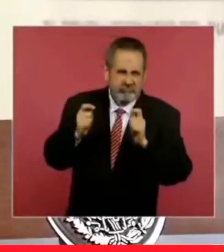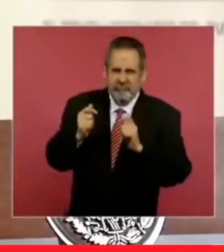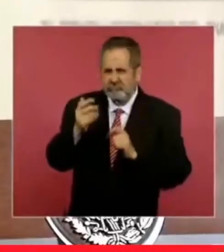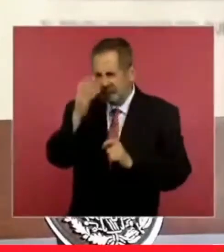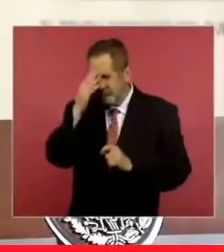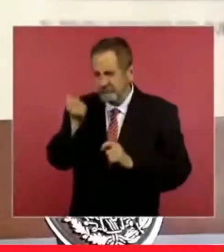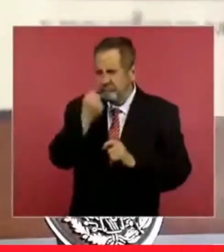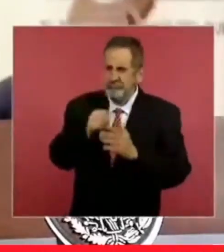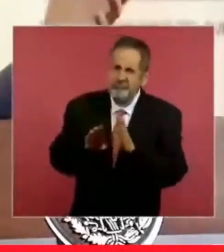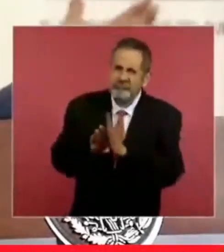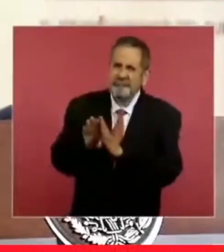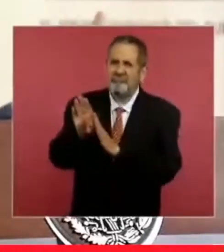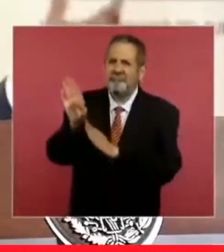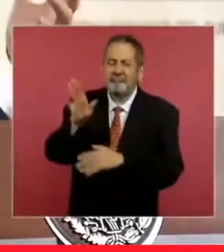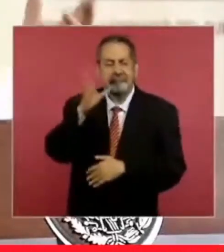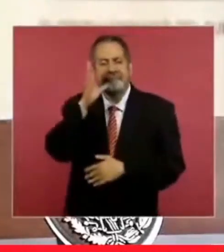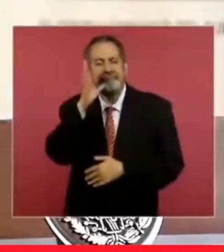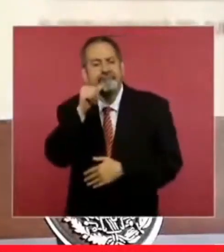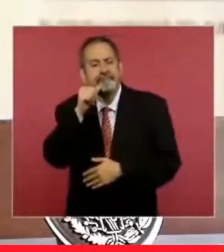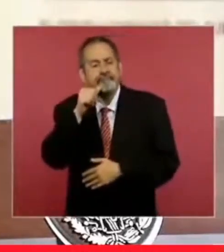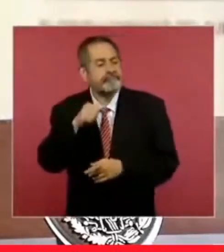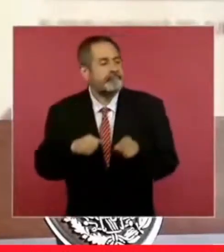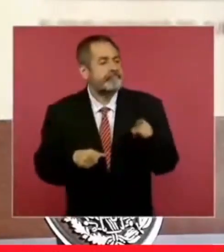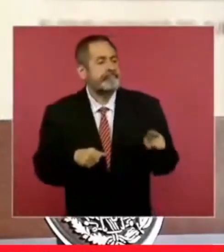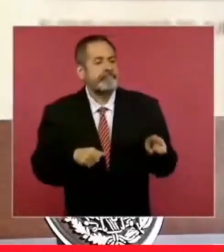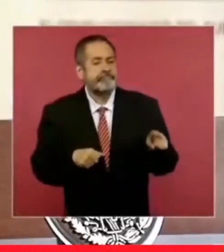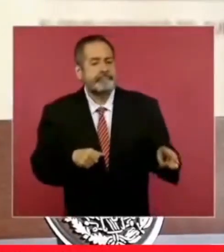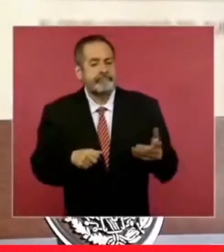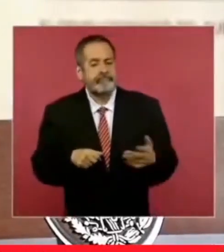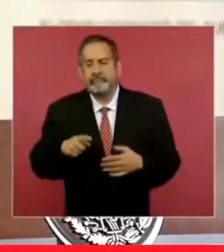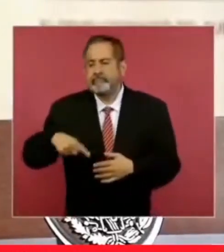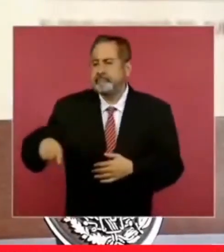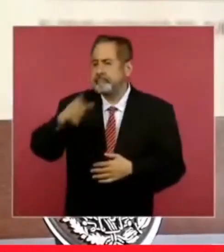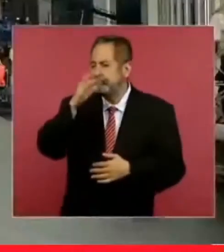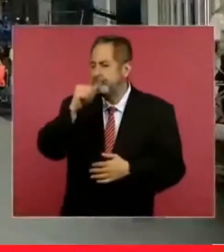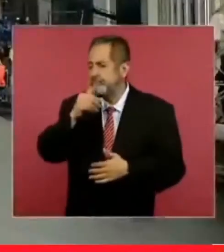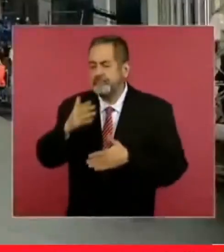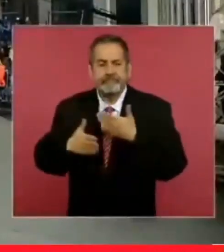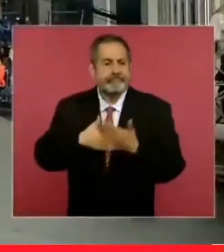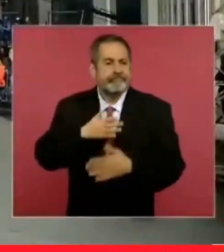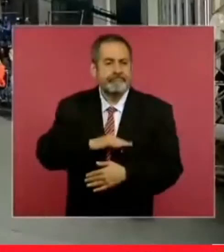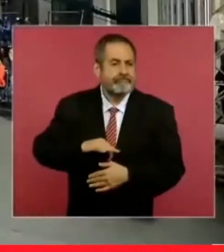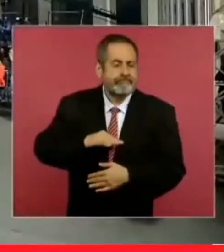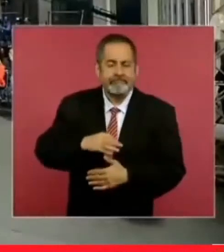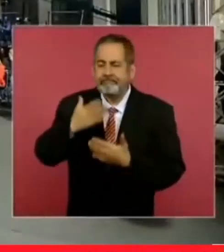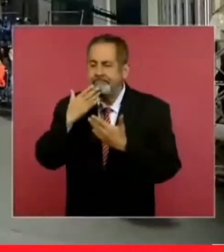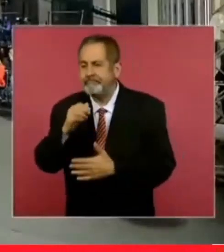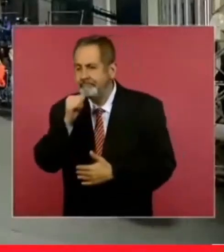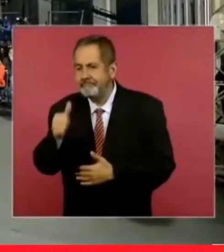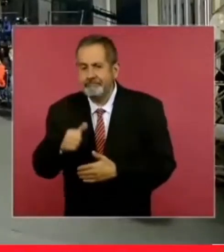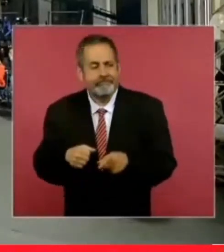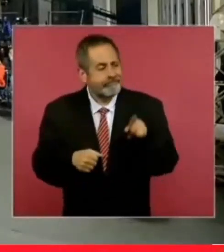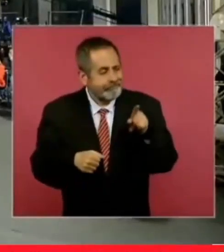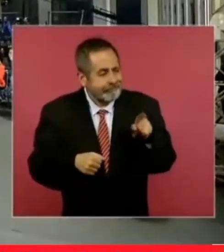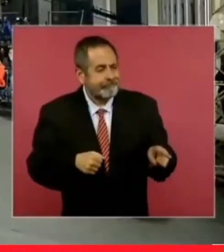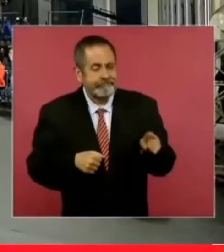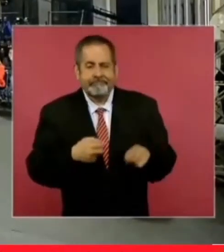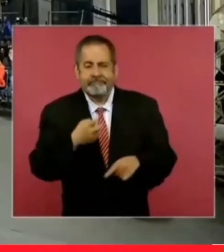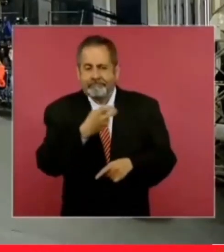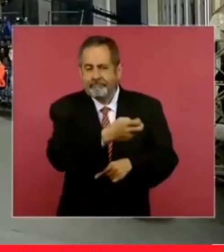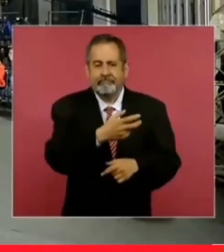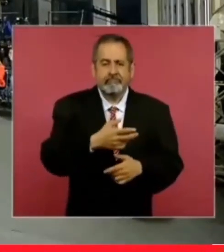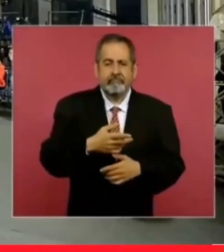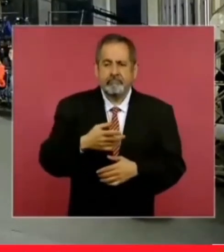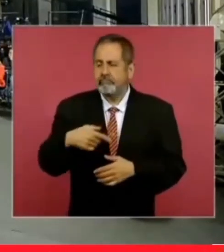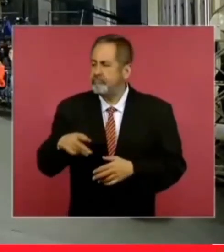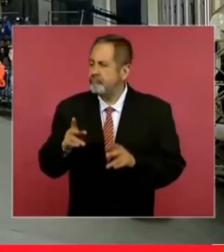permitiera vivir con felicidad a todos con tranquilidad con paz